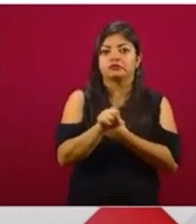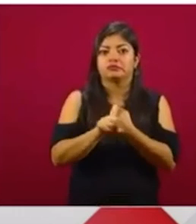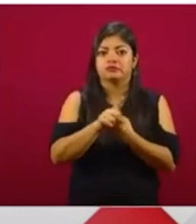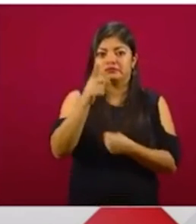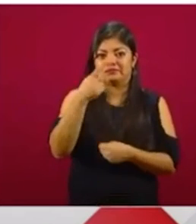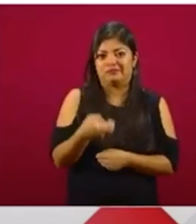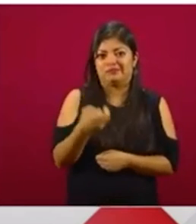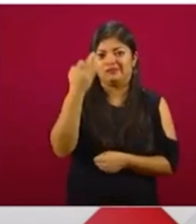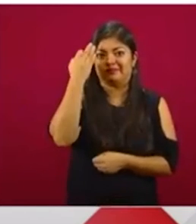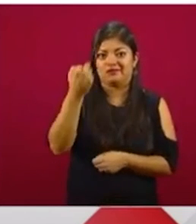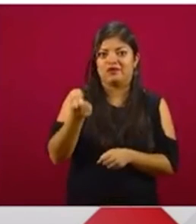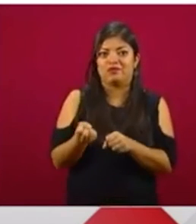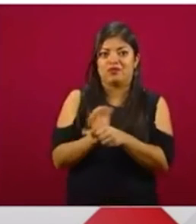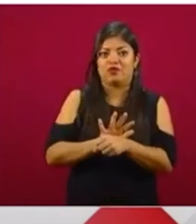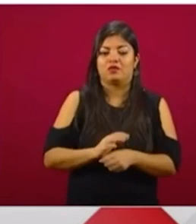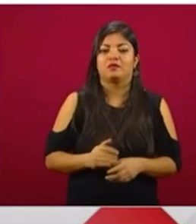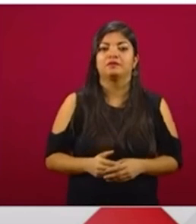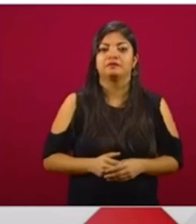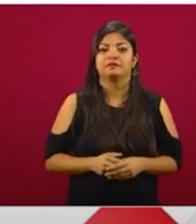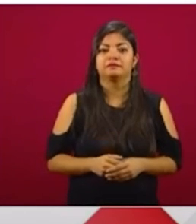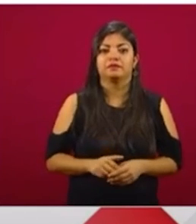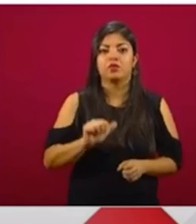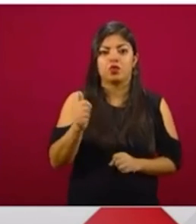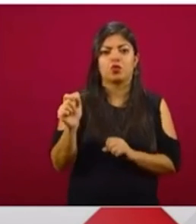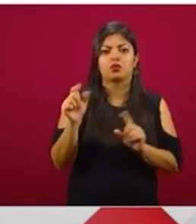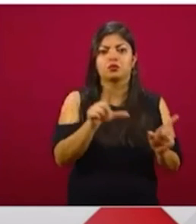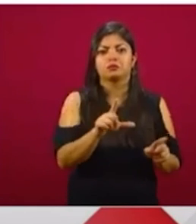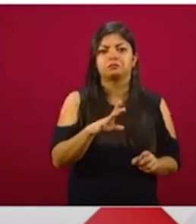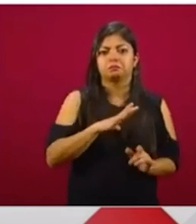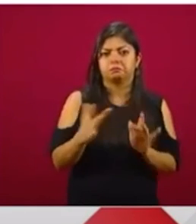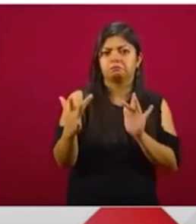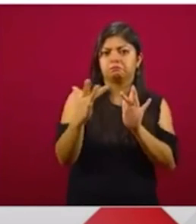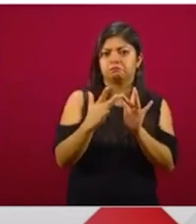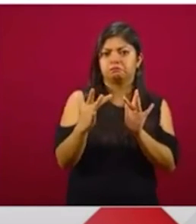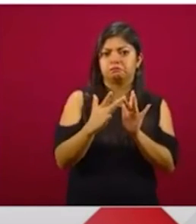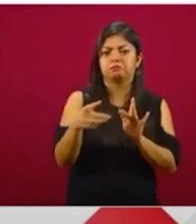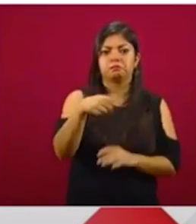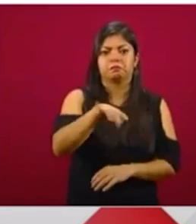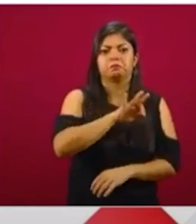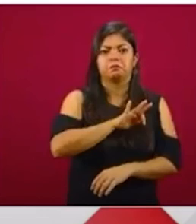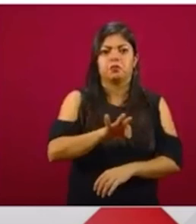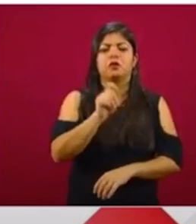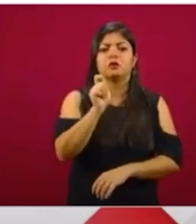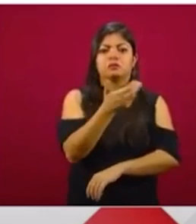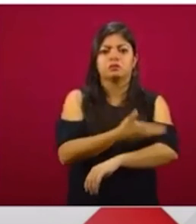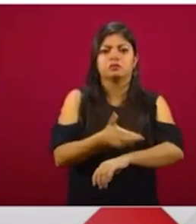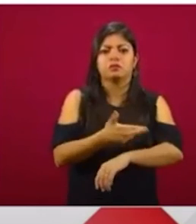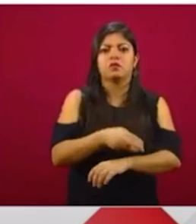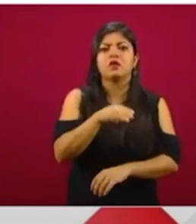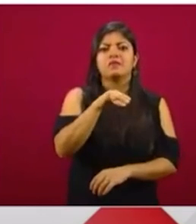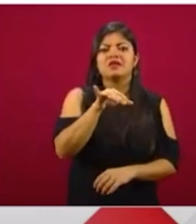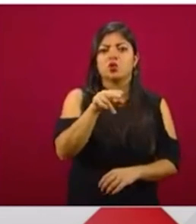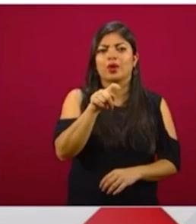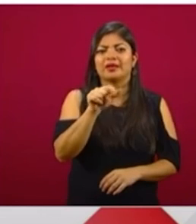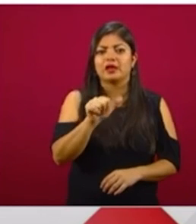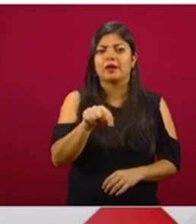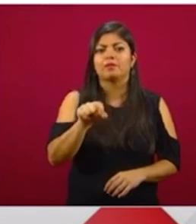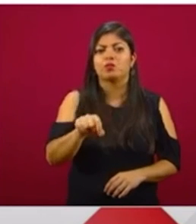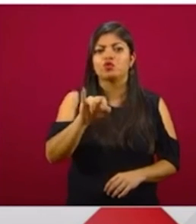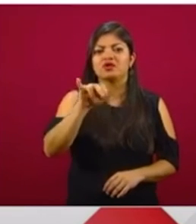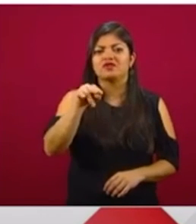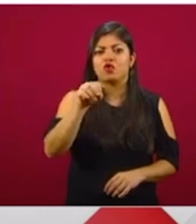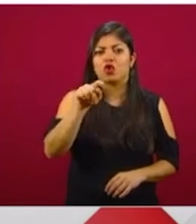En la que sigue tenemos los datos de contactos, lo pueden tramitar a través de mi cuenta.infonavit.org